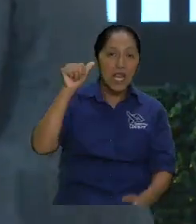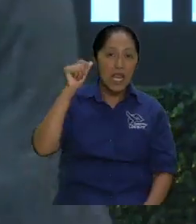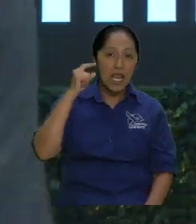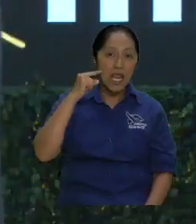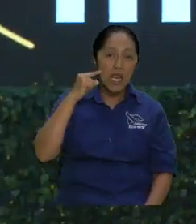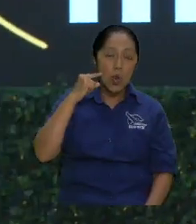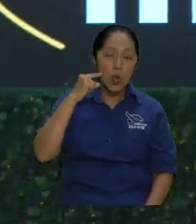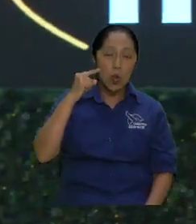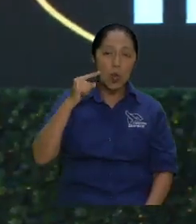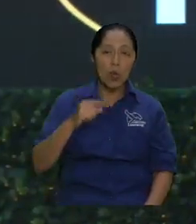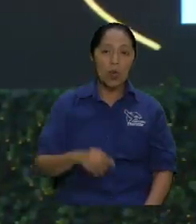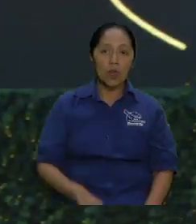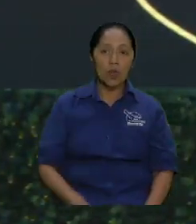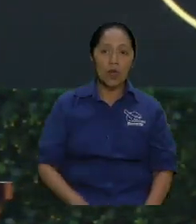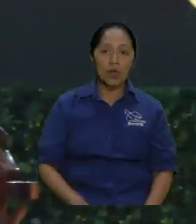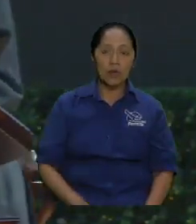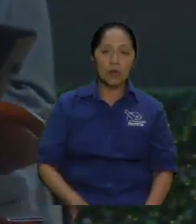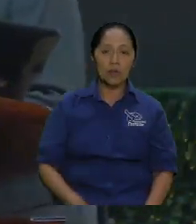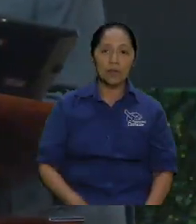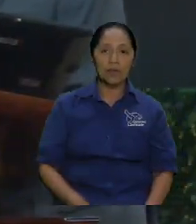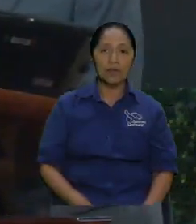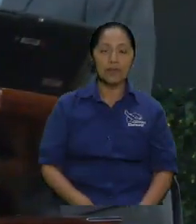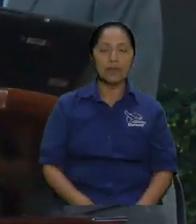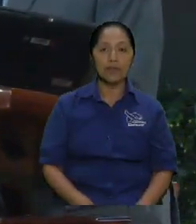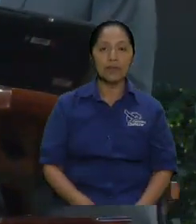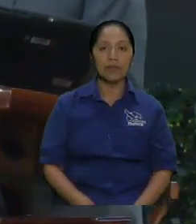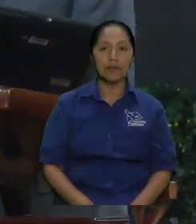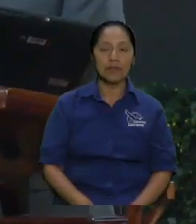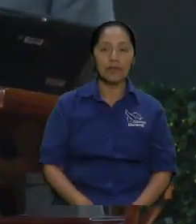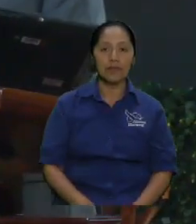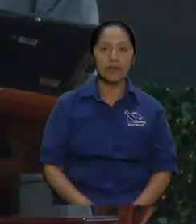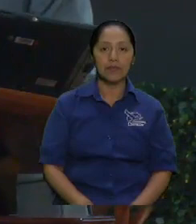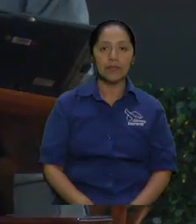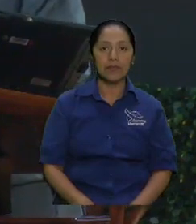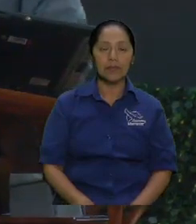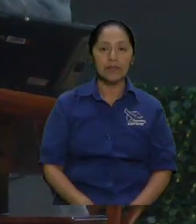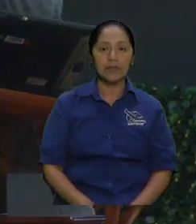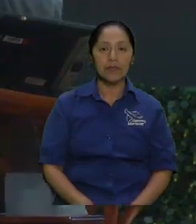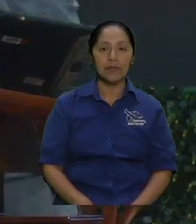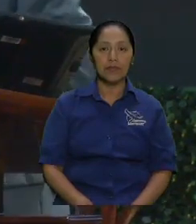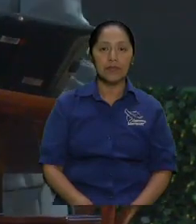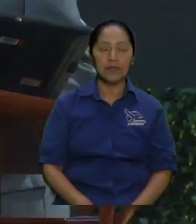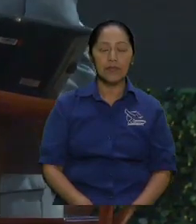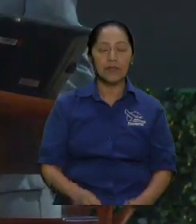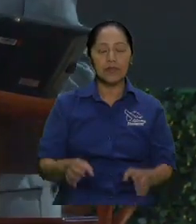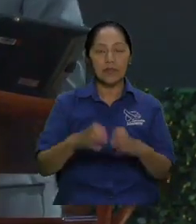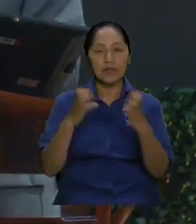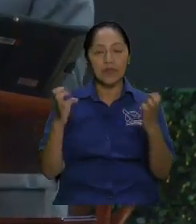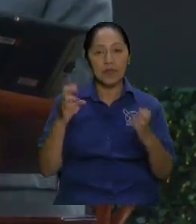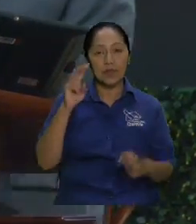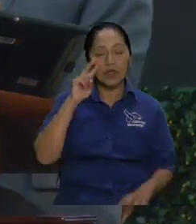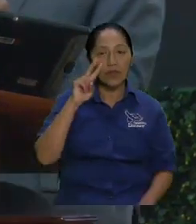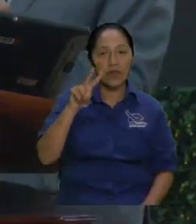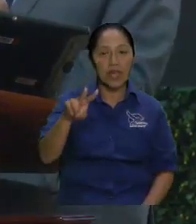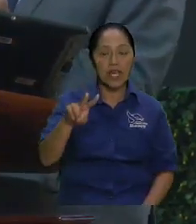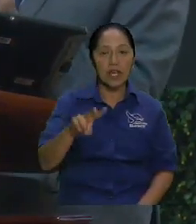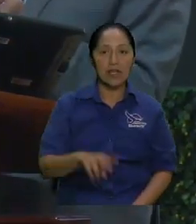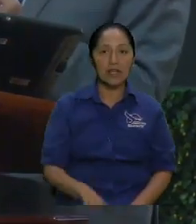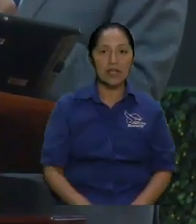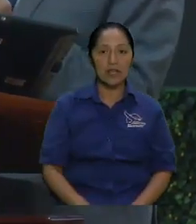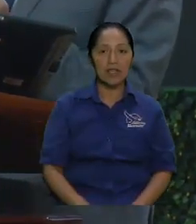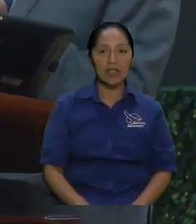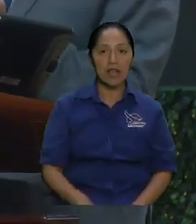pero por lo menos esta faceta quiero finalizarla hermano perdone entonces mire pues entonces ahora ya tiene